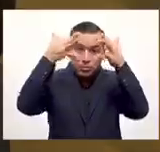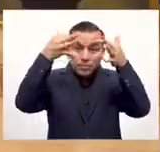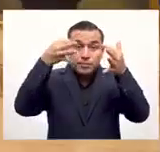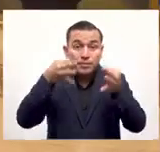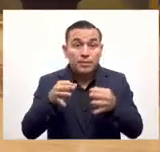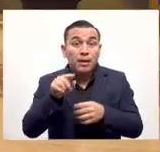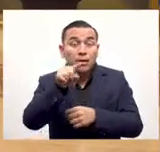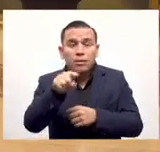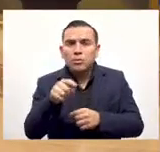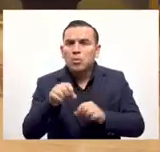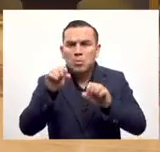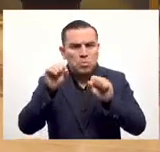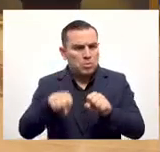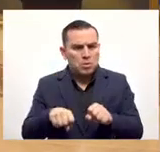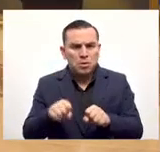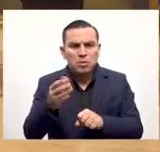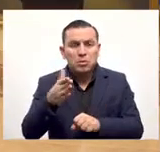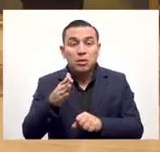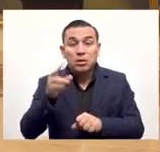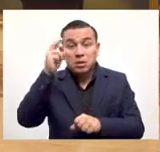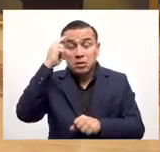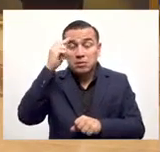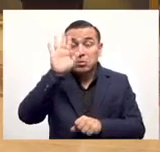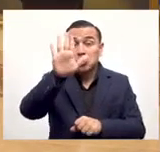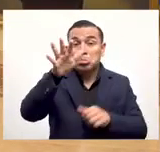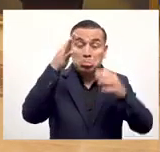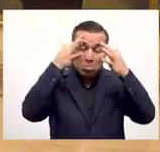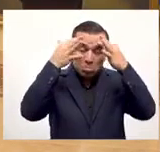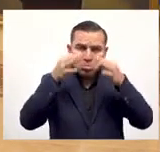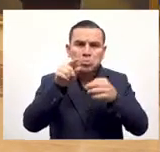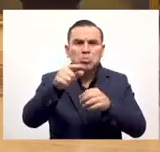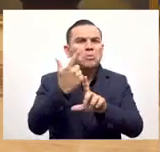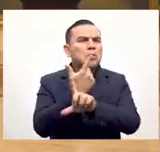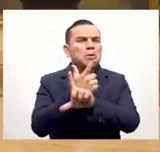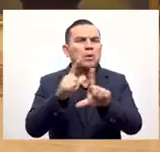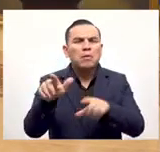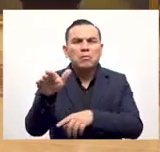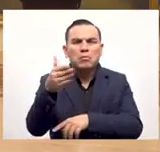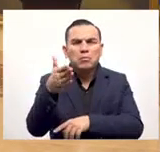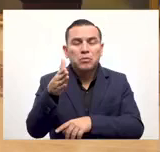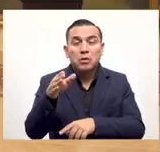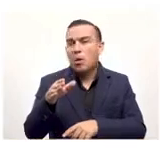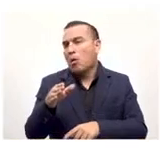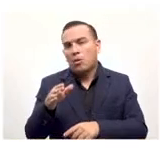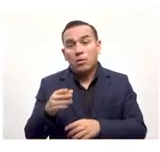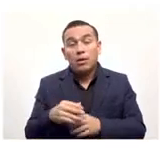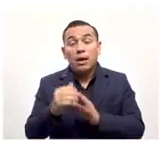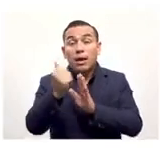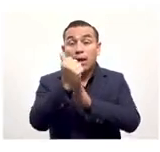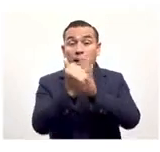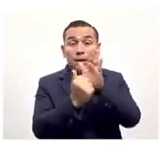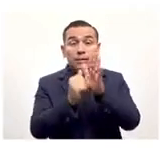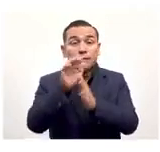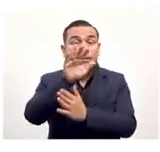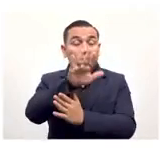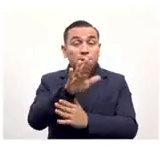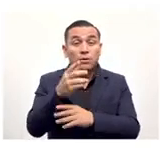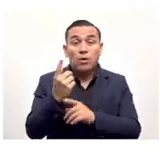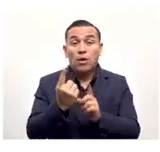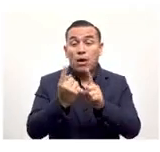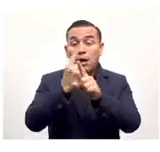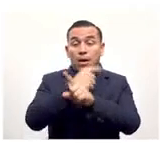la población. Si no la quieren utilizar, no tienen que utilizarla. Pero si la quiere utilizar, aquí la tienen. Artículo 5.